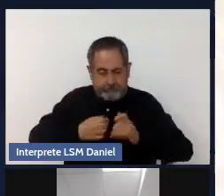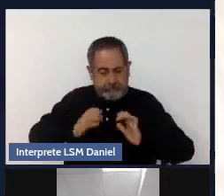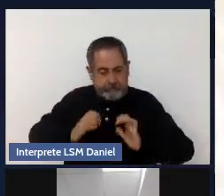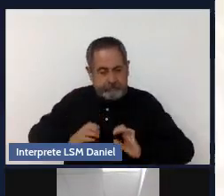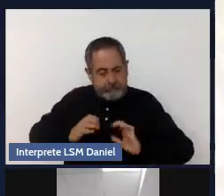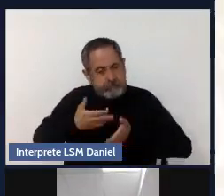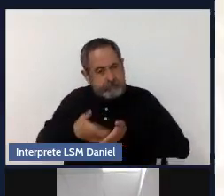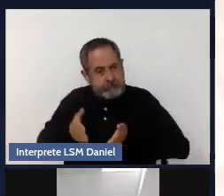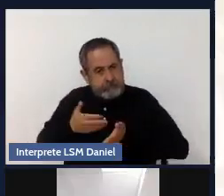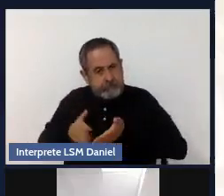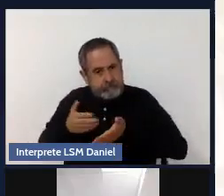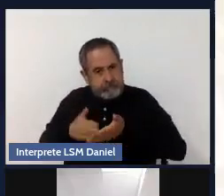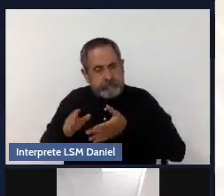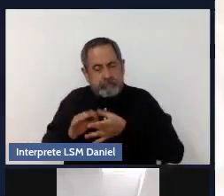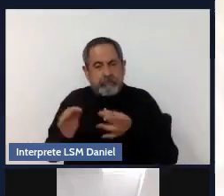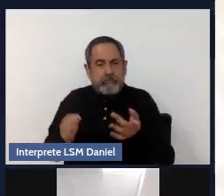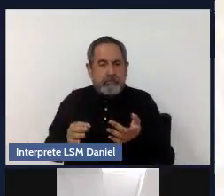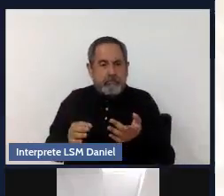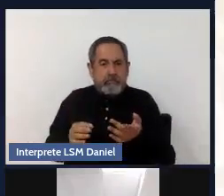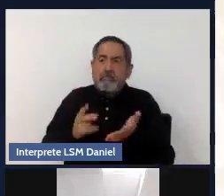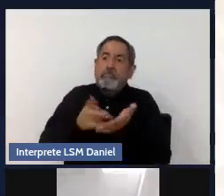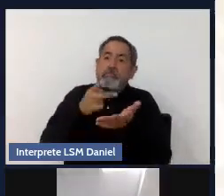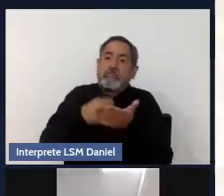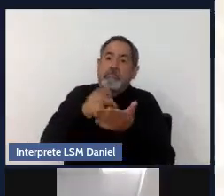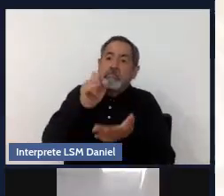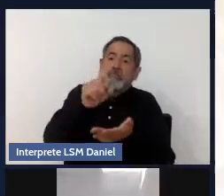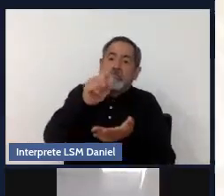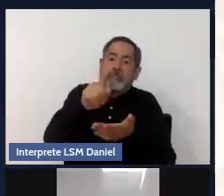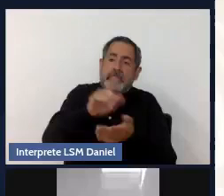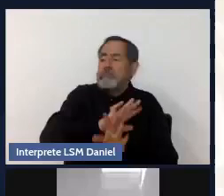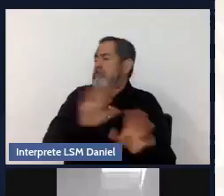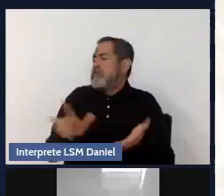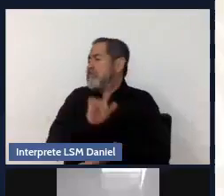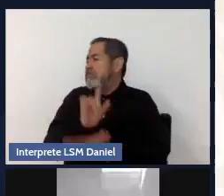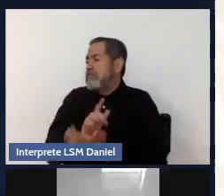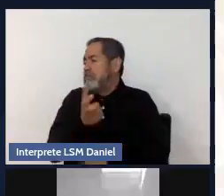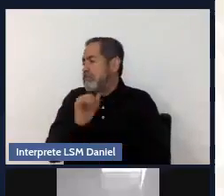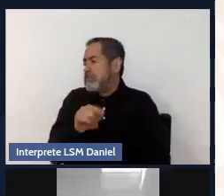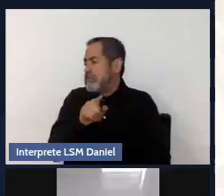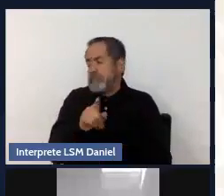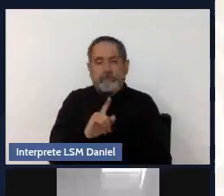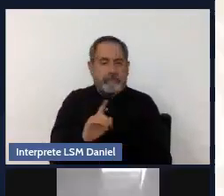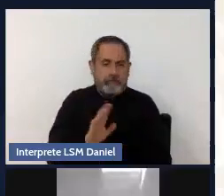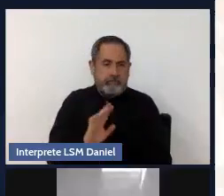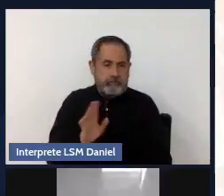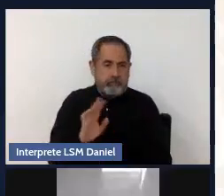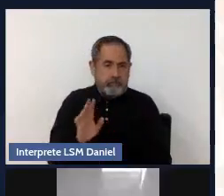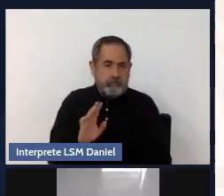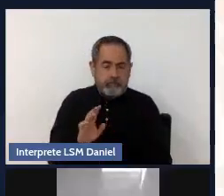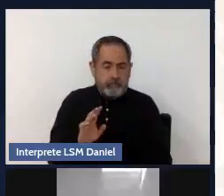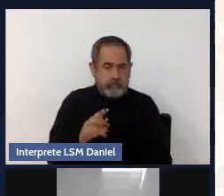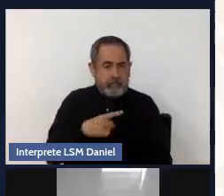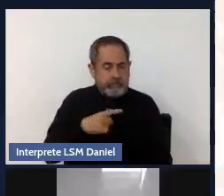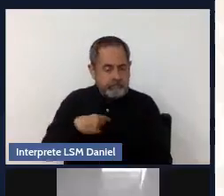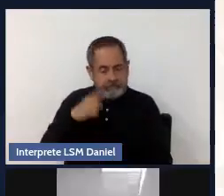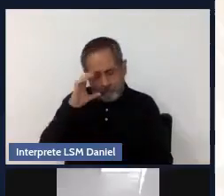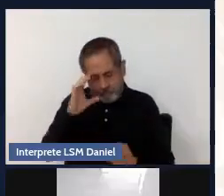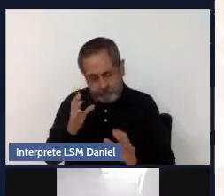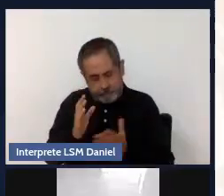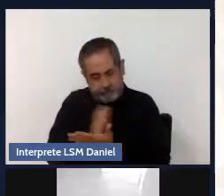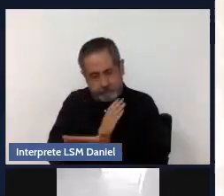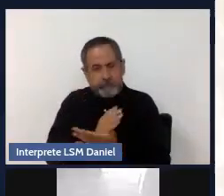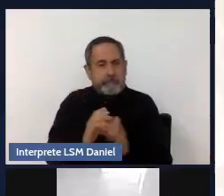tiende a normalizar, pero no necesariamente es normal lo que sucede comúnmente. Sí, hay que